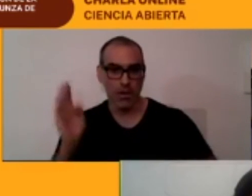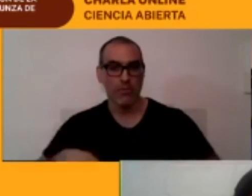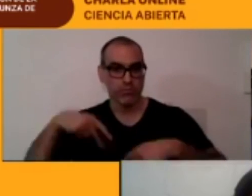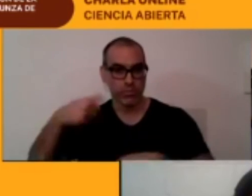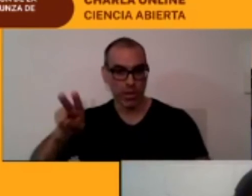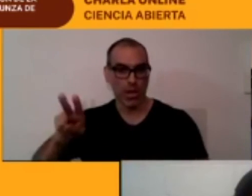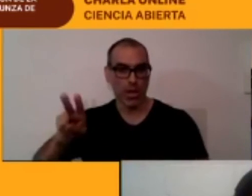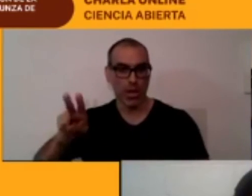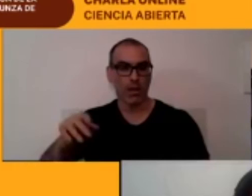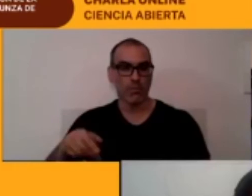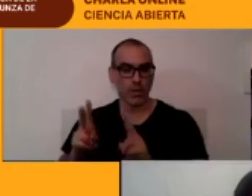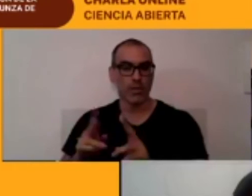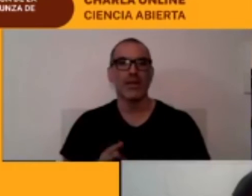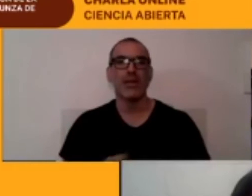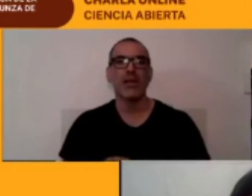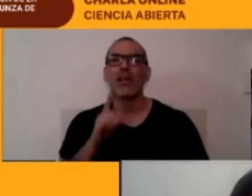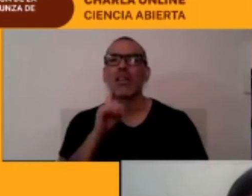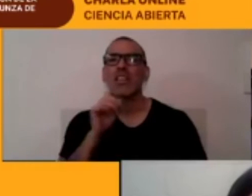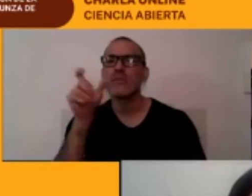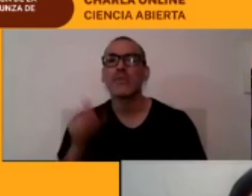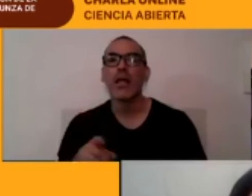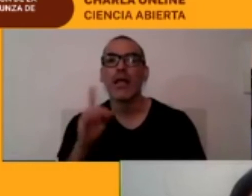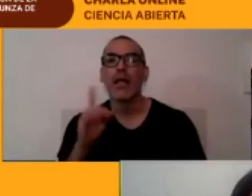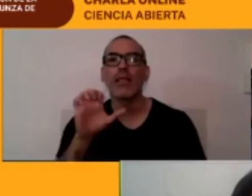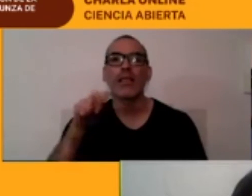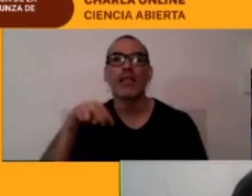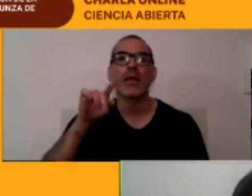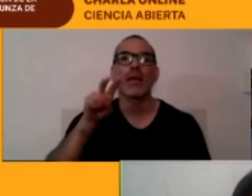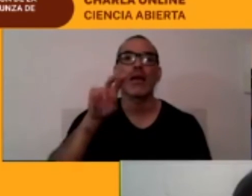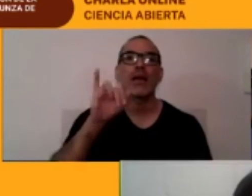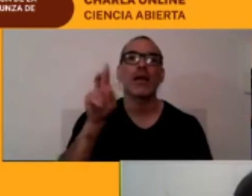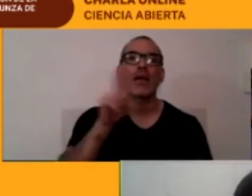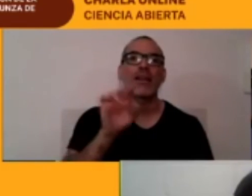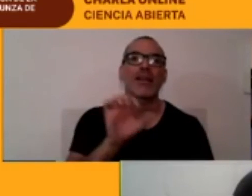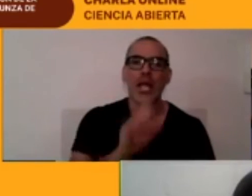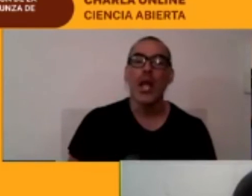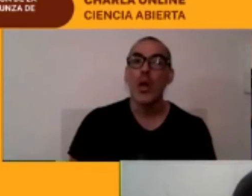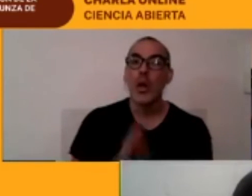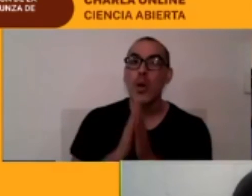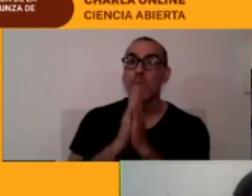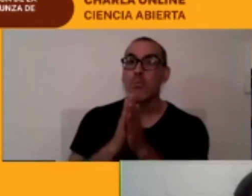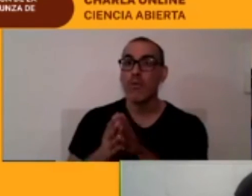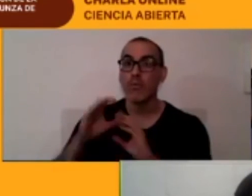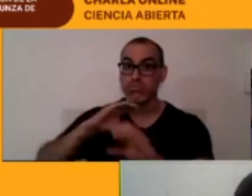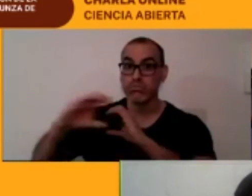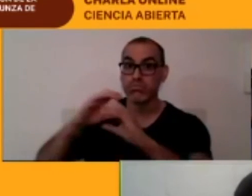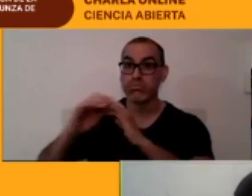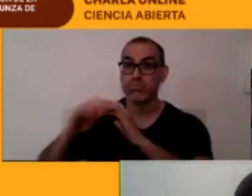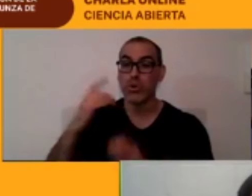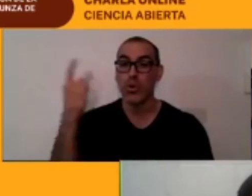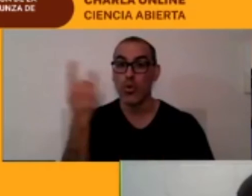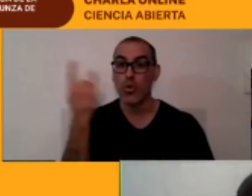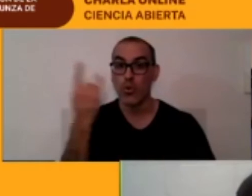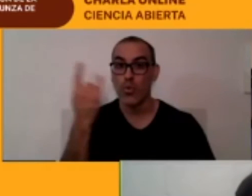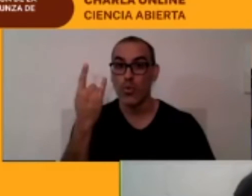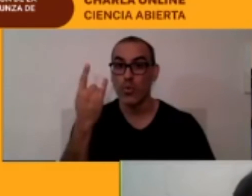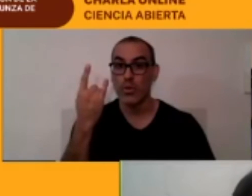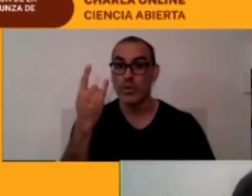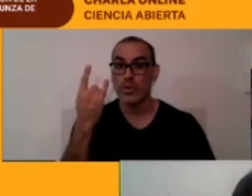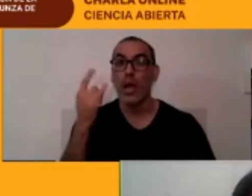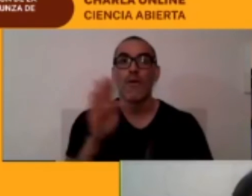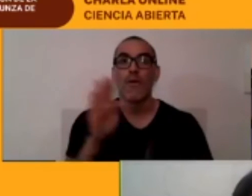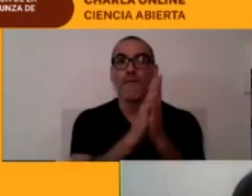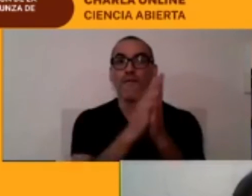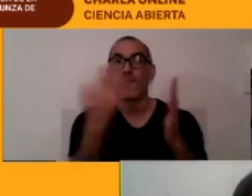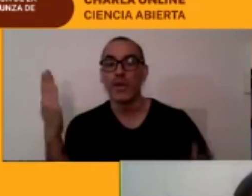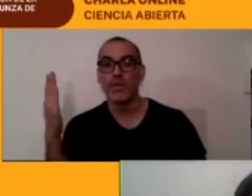Denise Gavilán Denise por favor comuníte comunícate con la gente de la Universidad del Museo de la de la biblioteca de la Universidad Católica